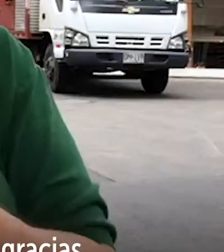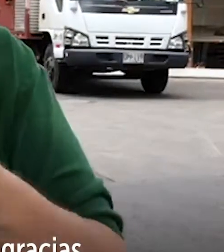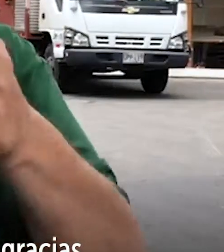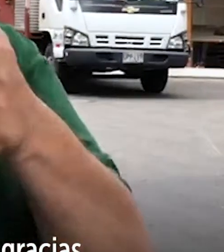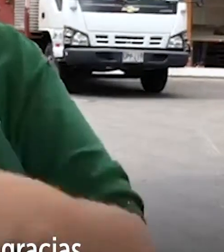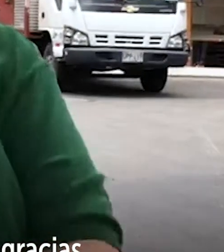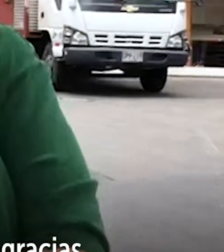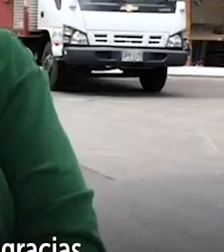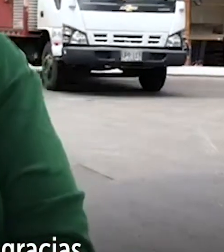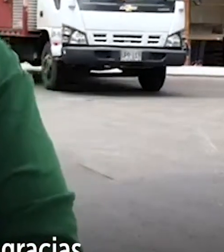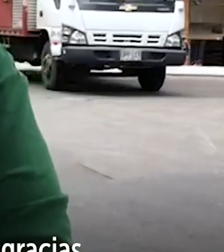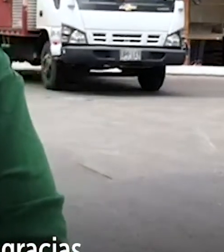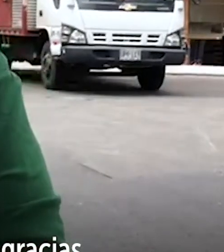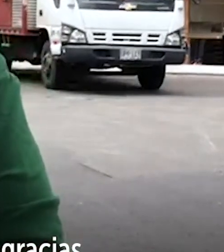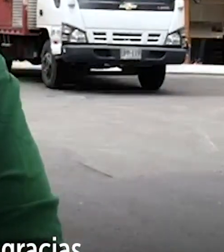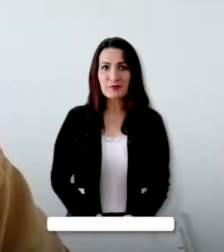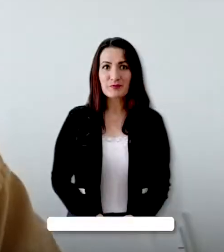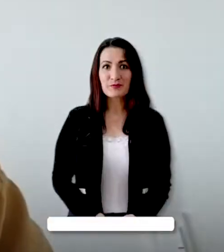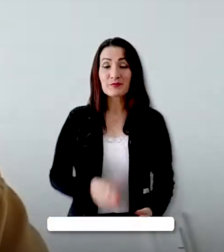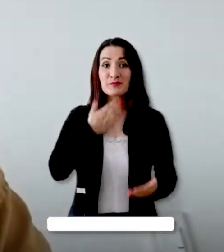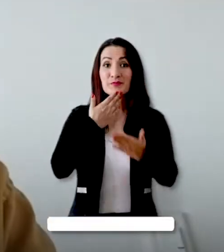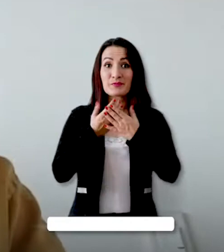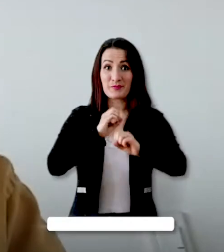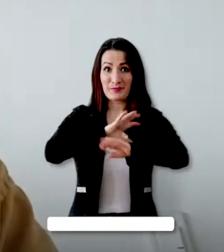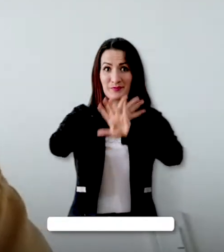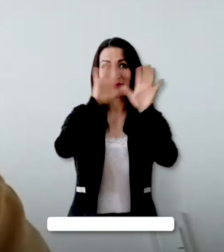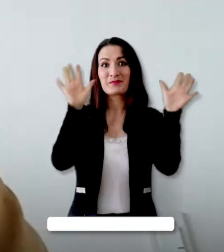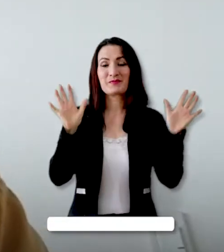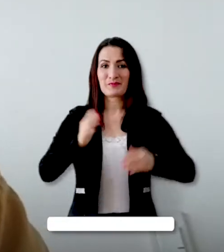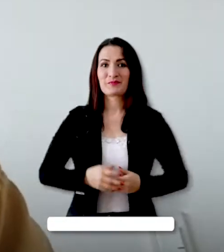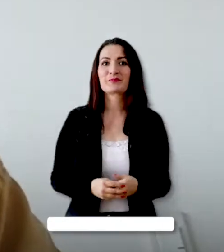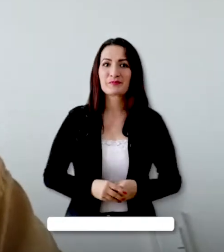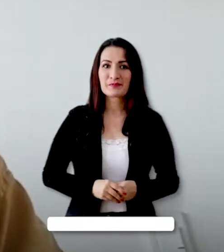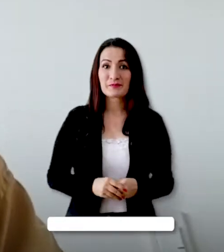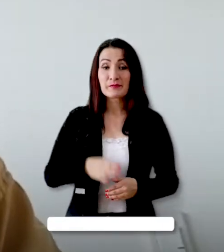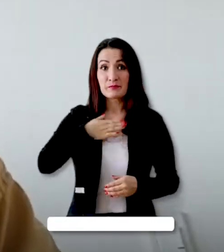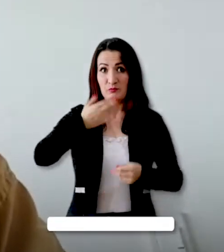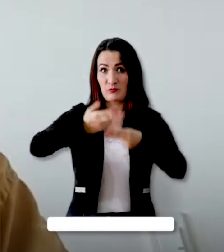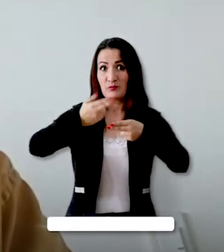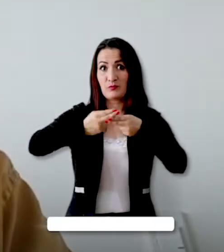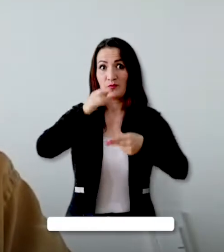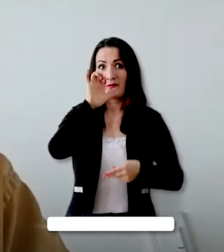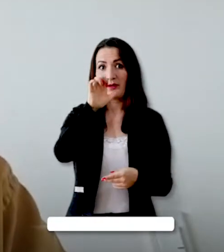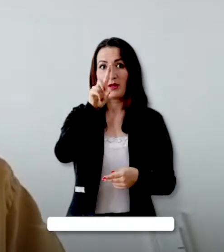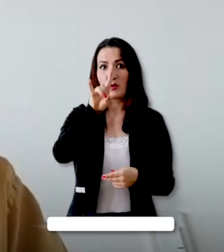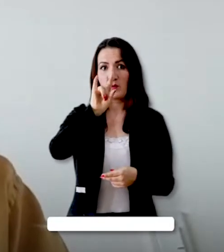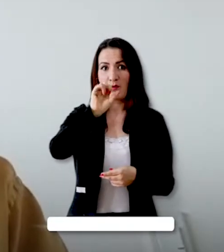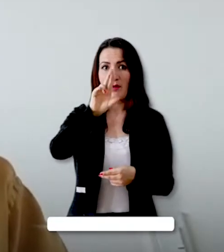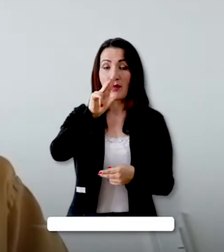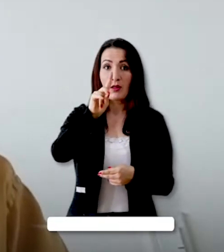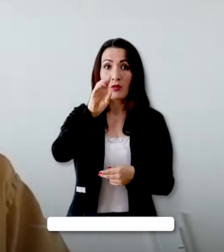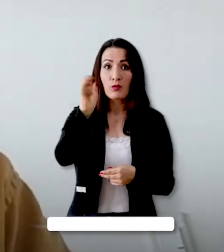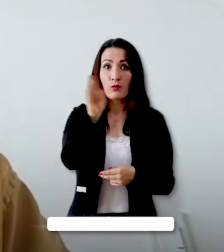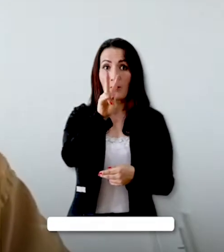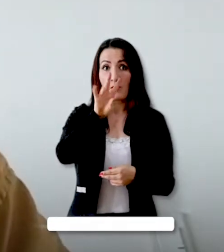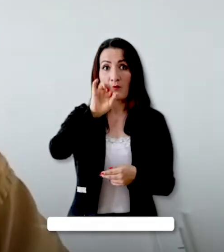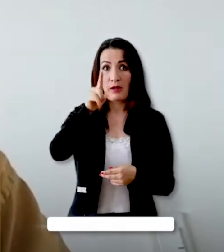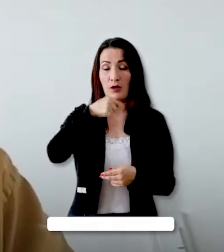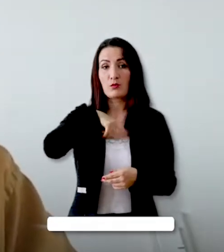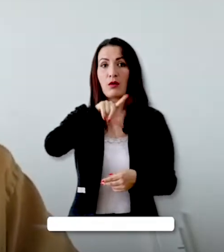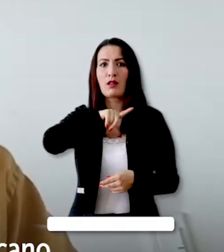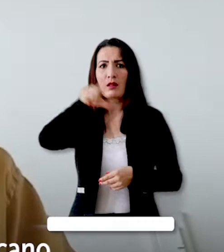de seguridad. Muchas gracias. Muy buenos días. Mi nombre es Eduardo Vega.